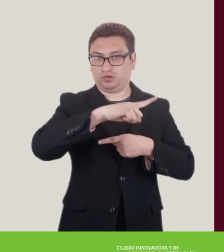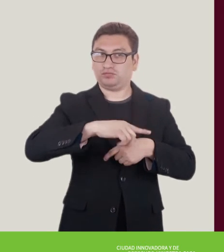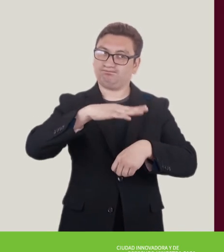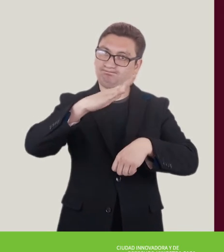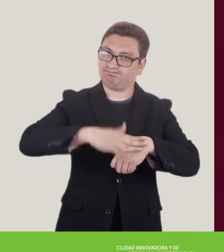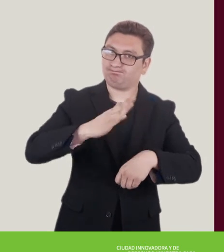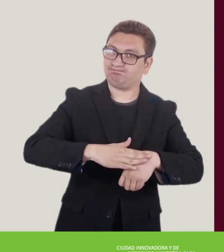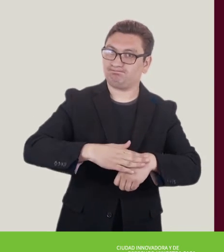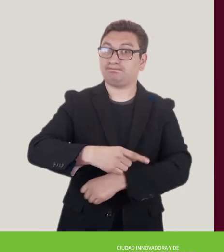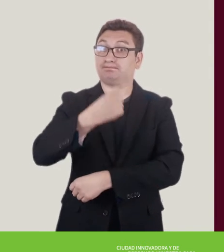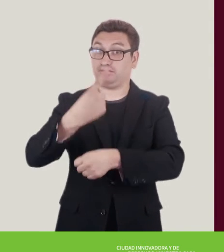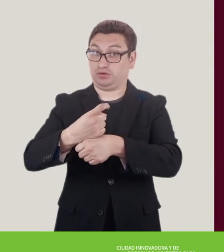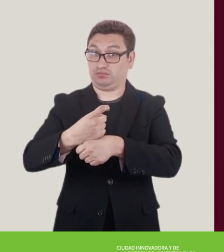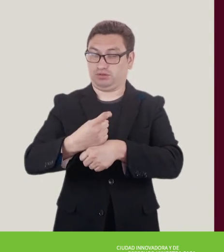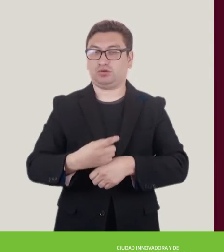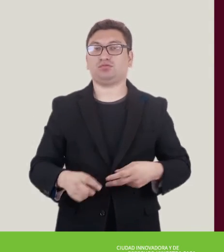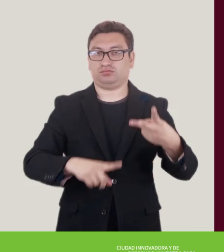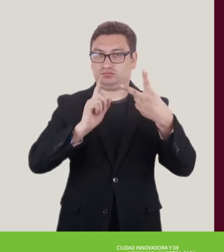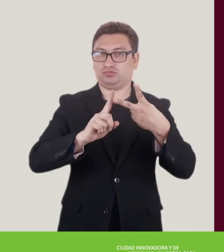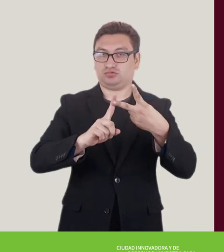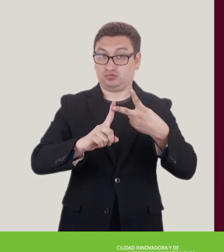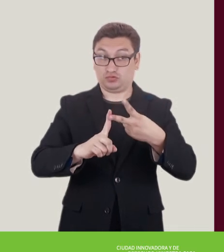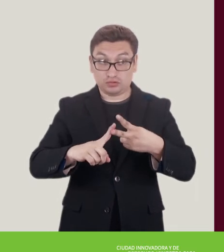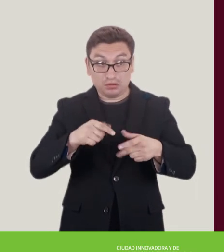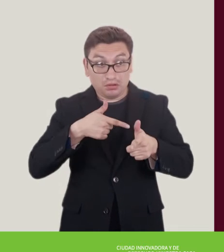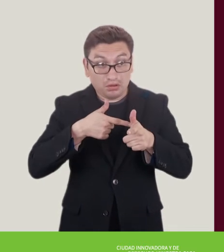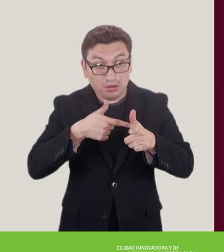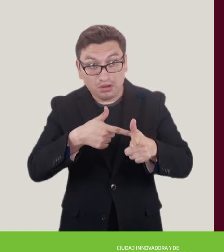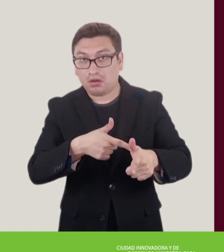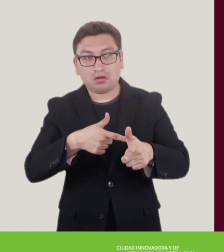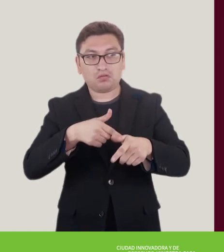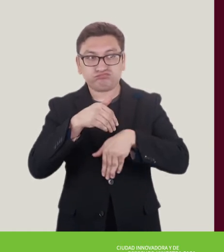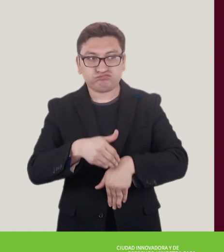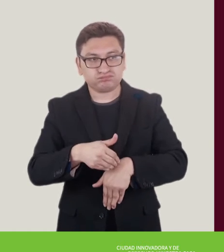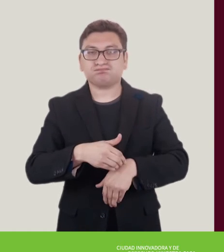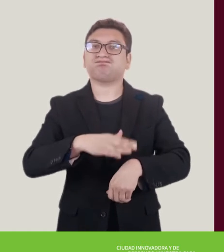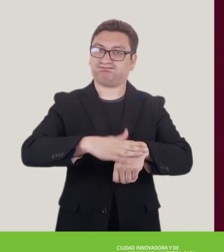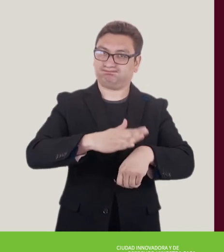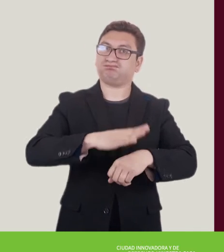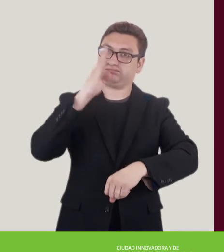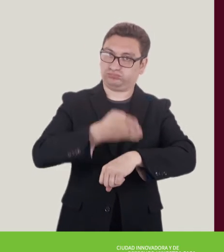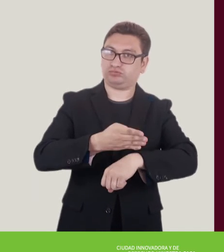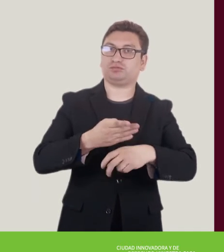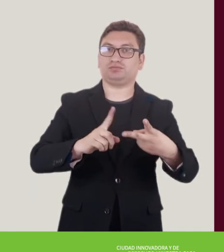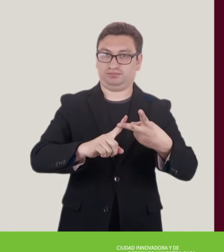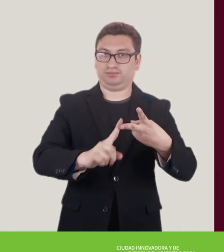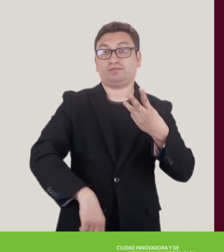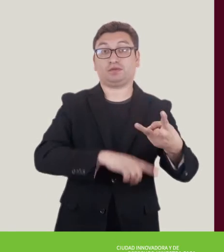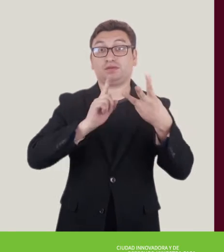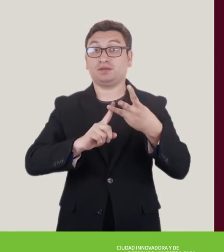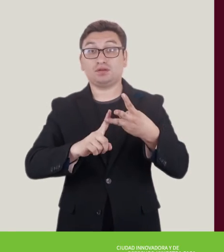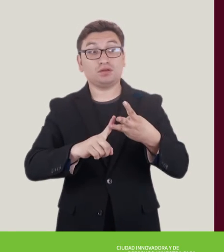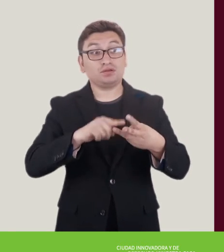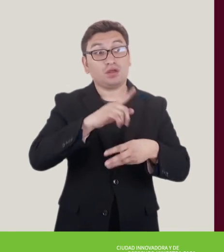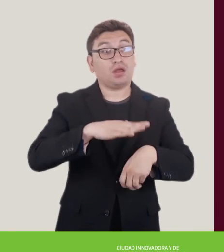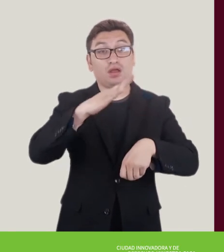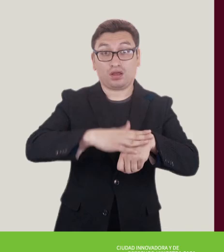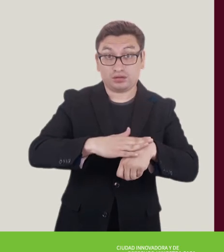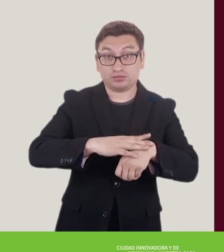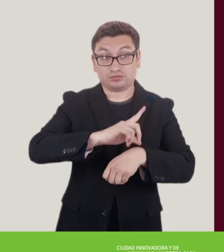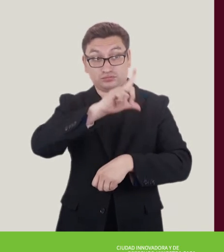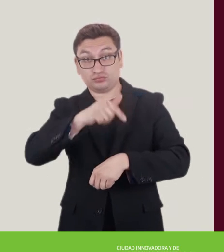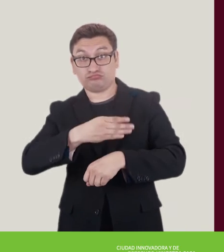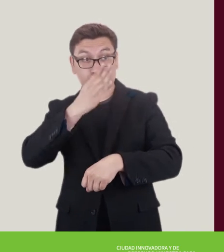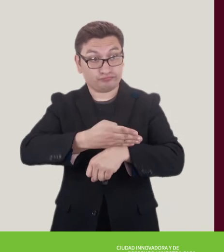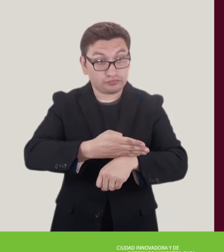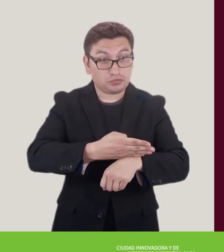1. Recibirán una primera advertencia. 2. Si continúan sin cumplir, recibirán una sanción. 3. Aquellos que después